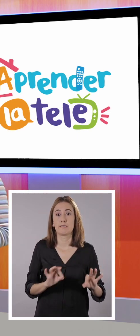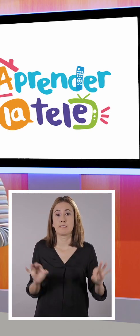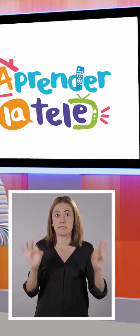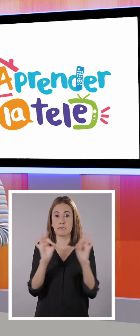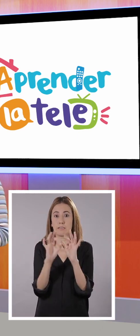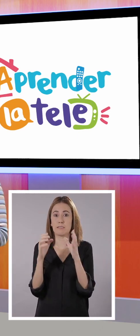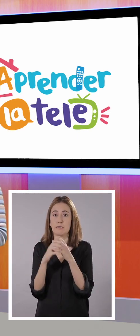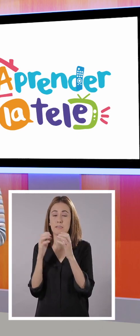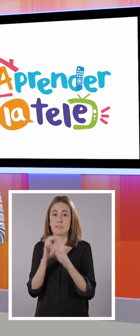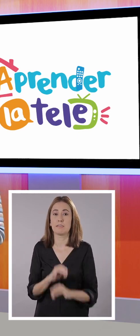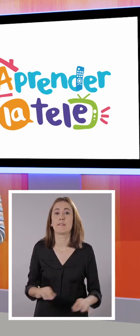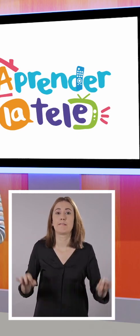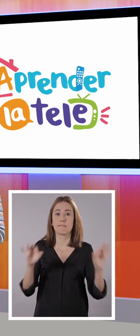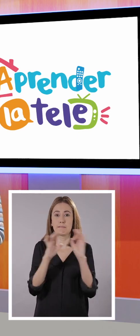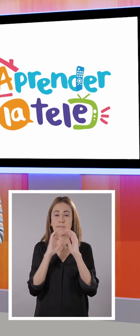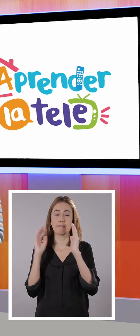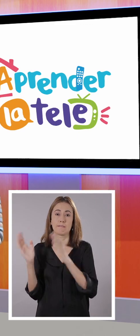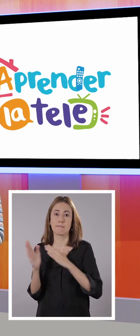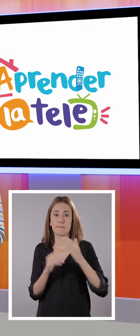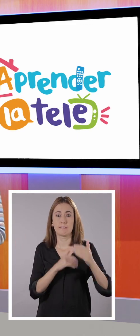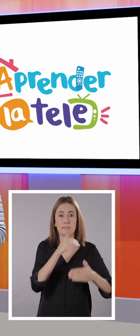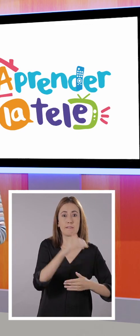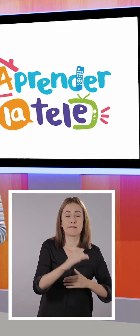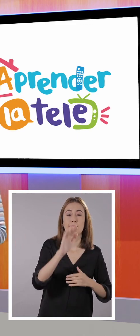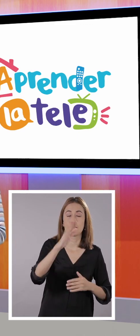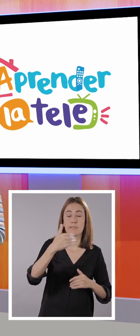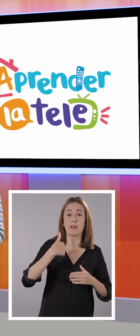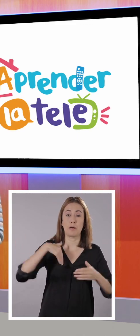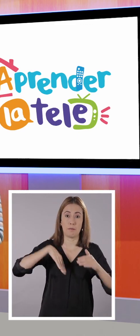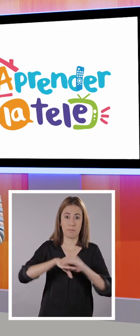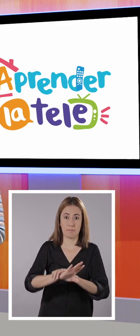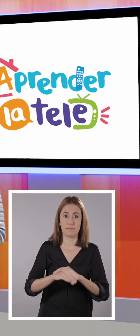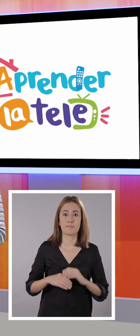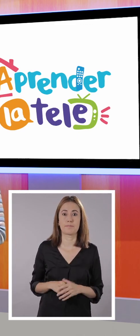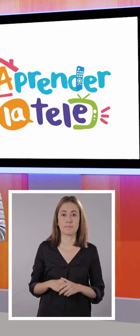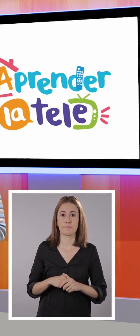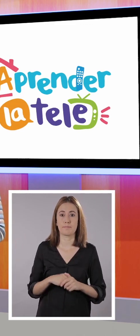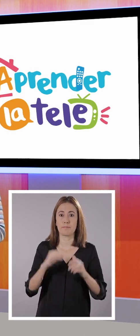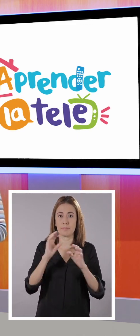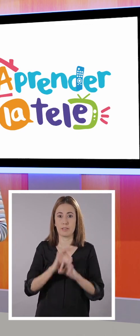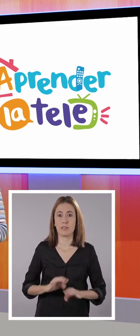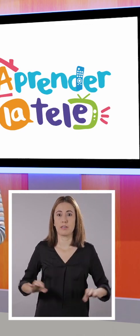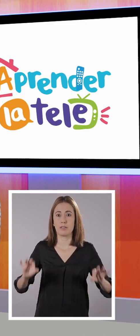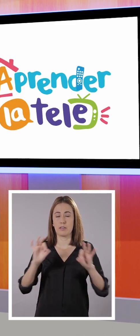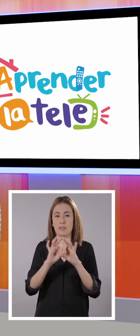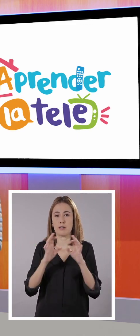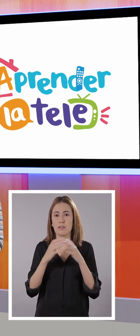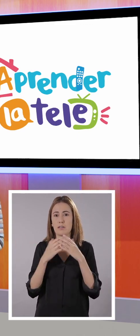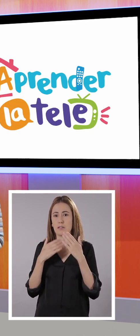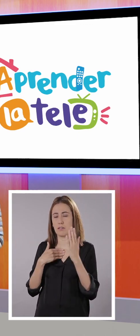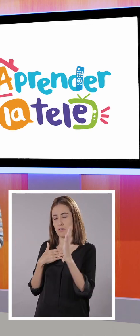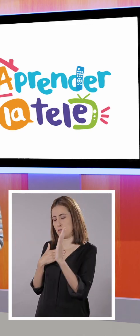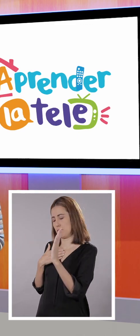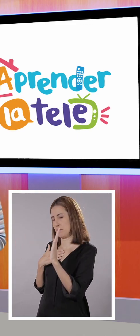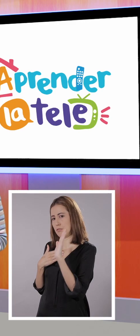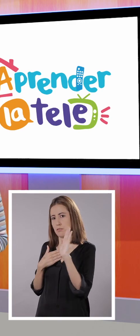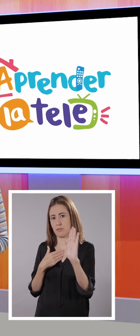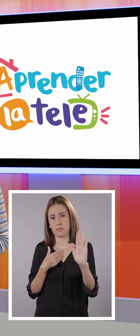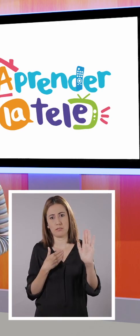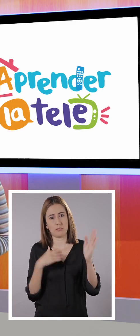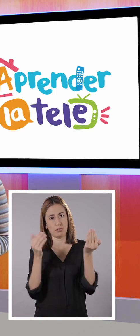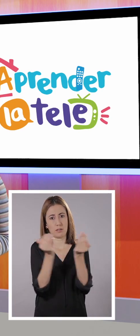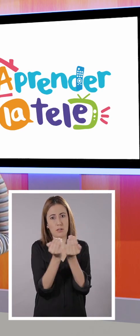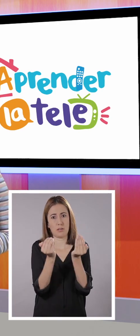de vital importancia que esto lo pongas en tu portafolio. Claro. ¿Qué tenemos aquí?